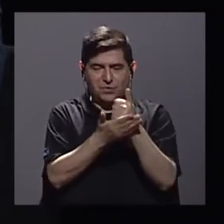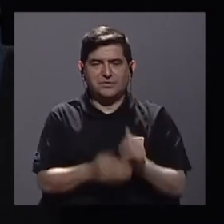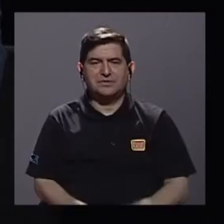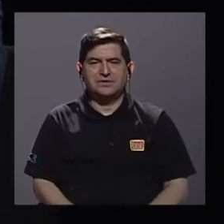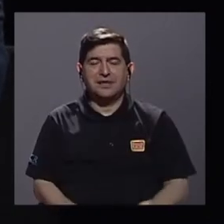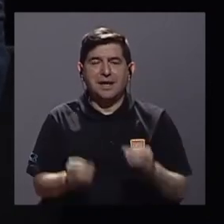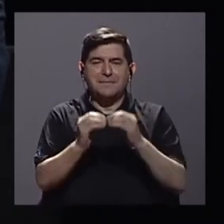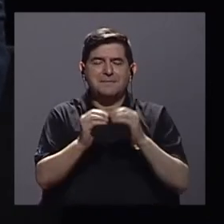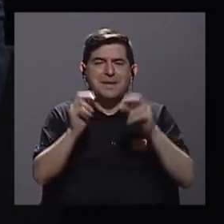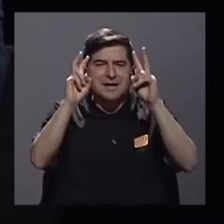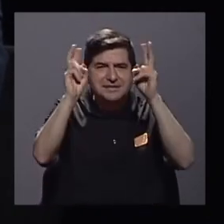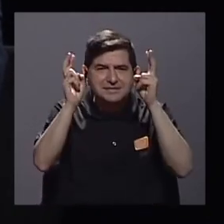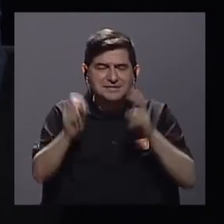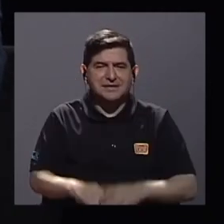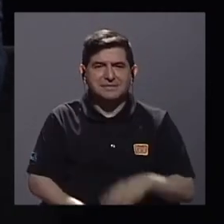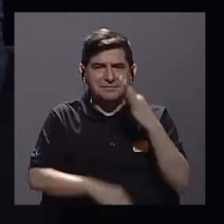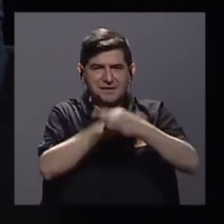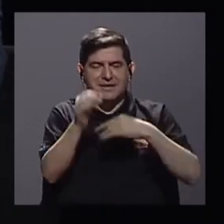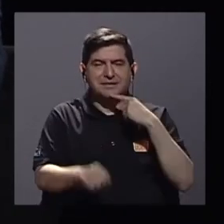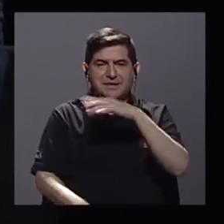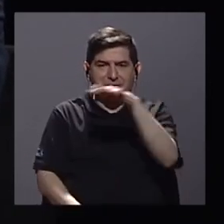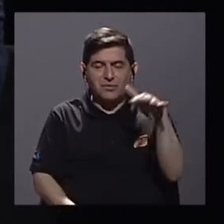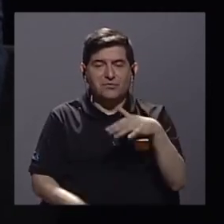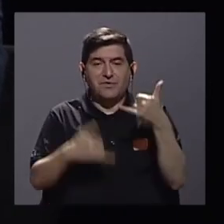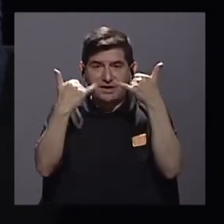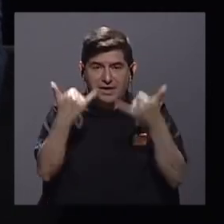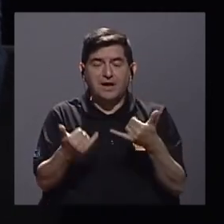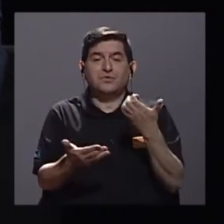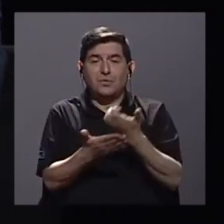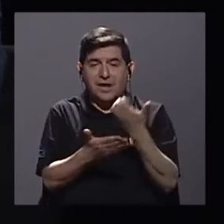más materia en el orden de la realidad que vivimos económica de este país.